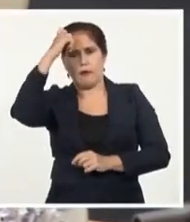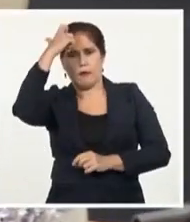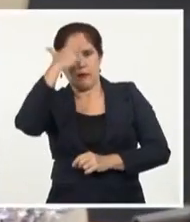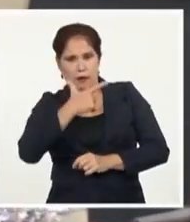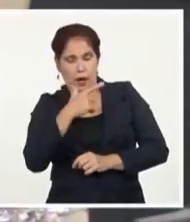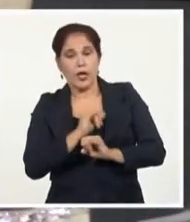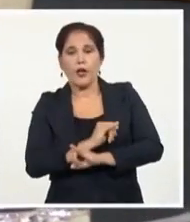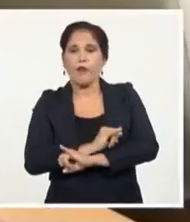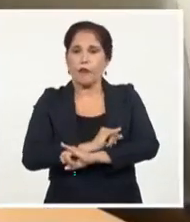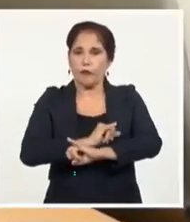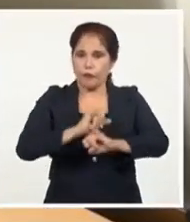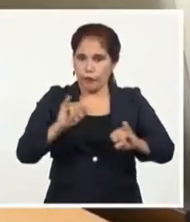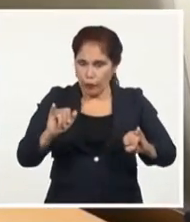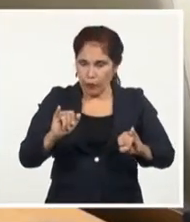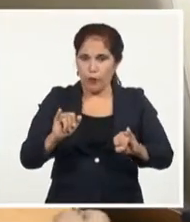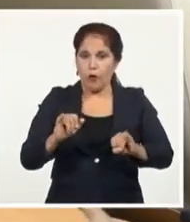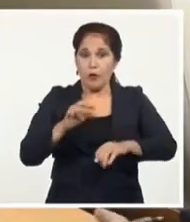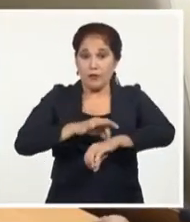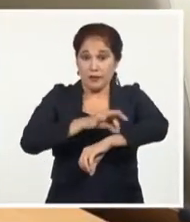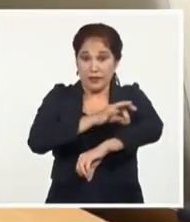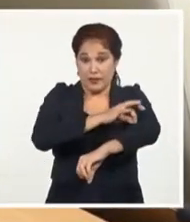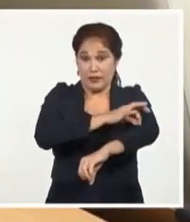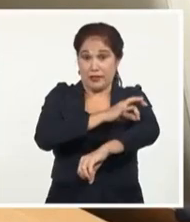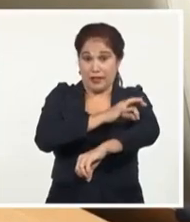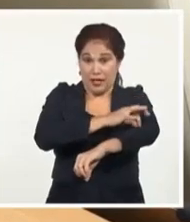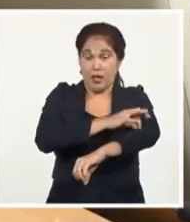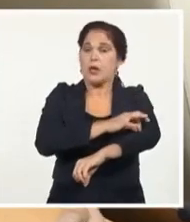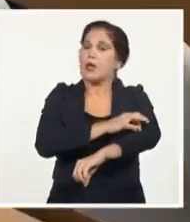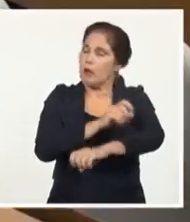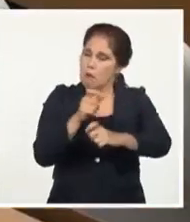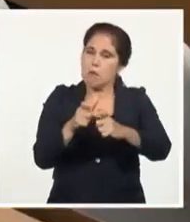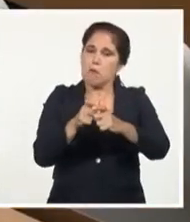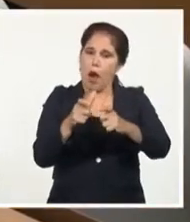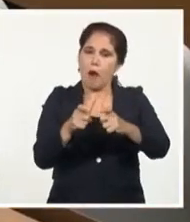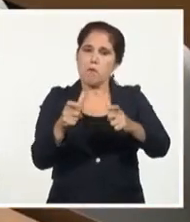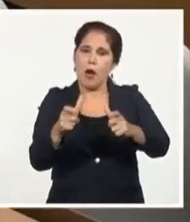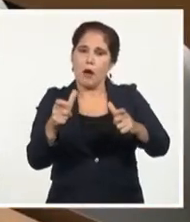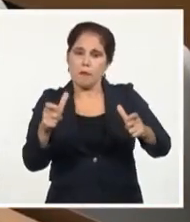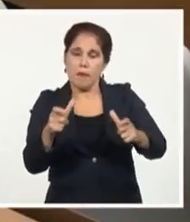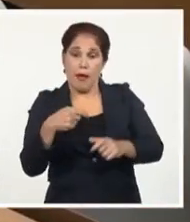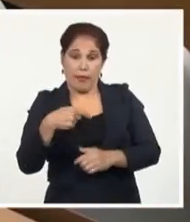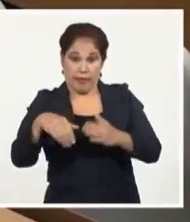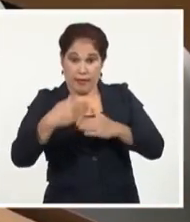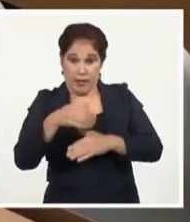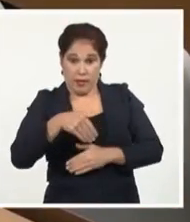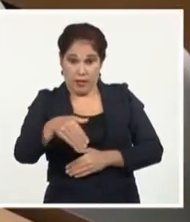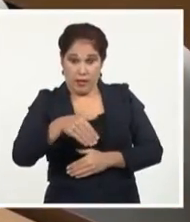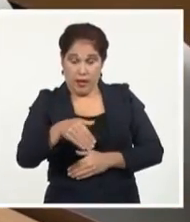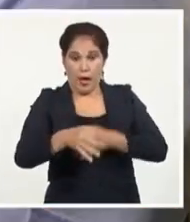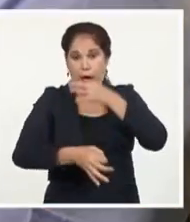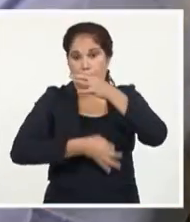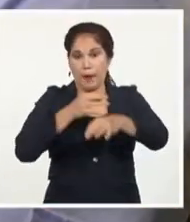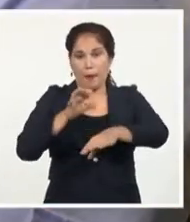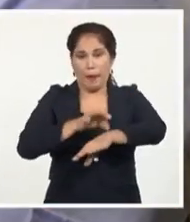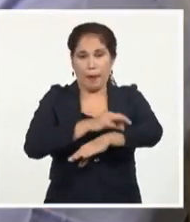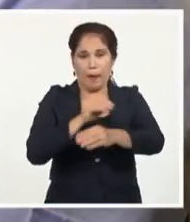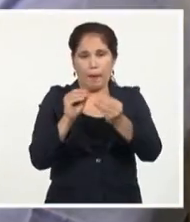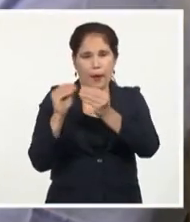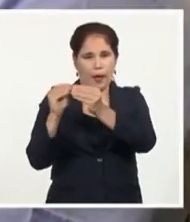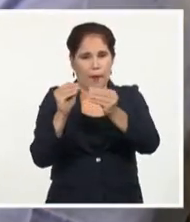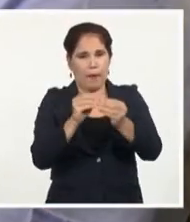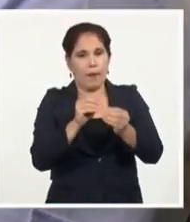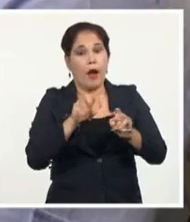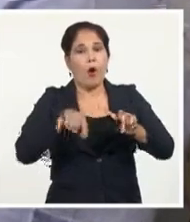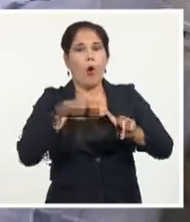informó que la tasa de incidencia de la enfermedad tiende al crecimiento y que en los últimos días se declaró en transmisión una nueva